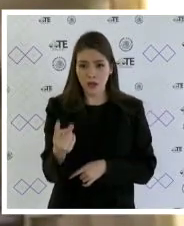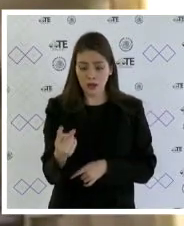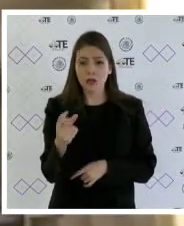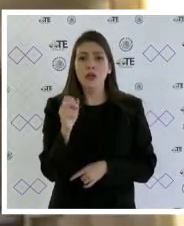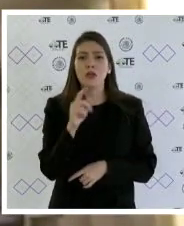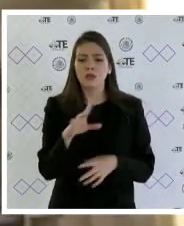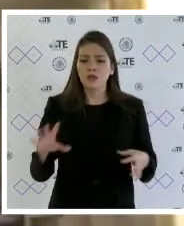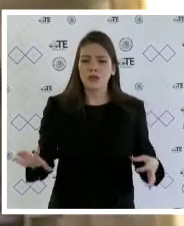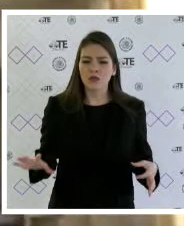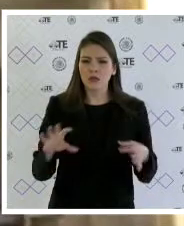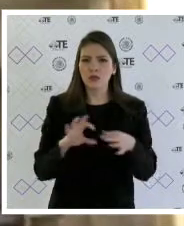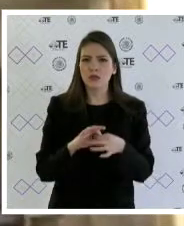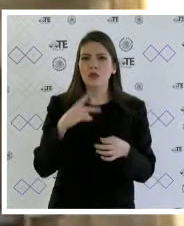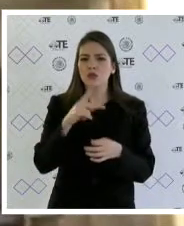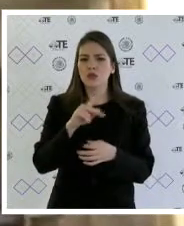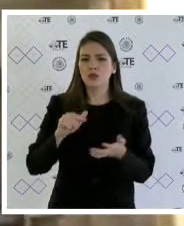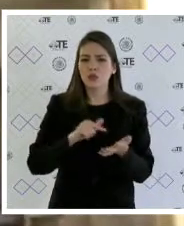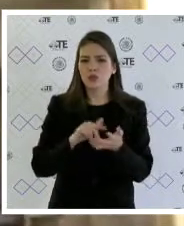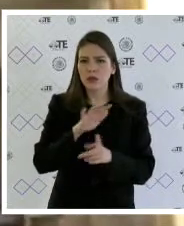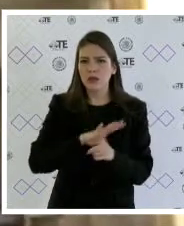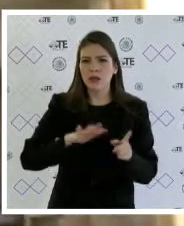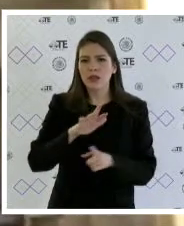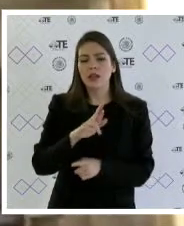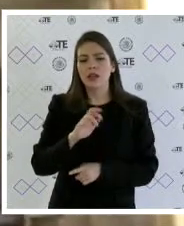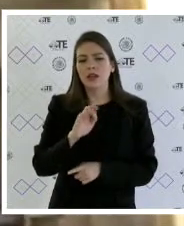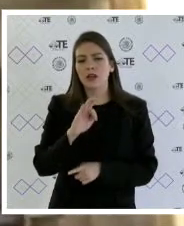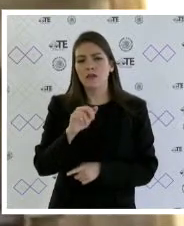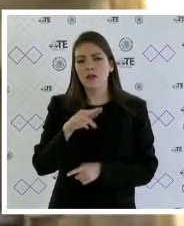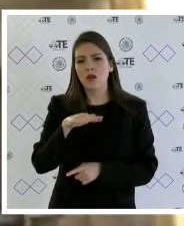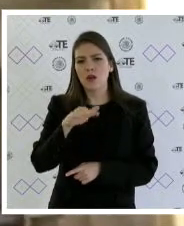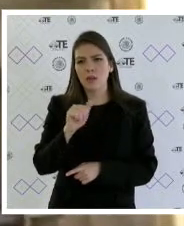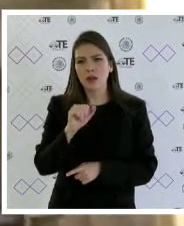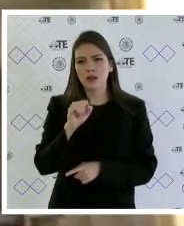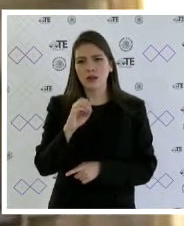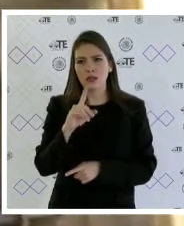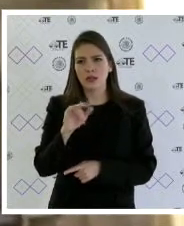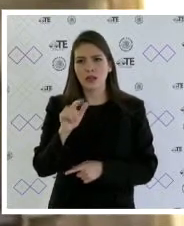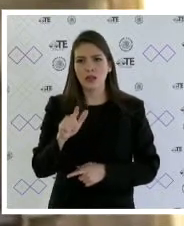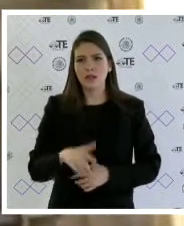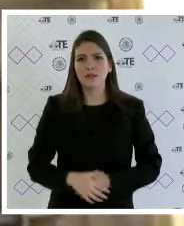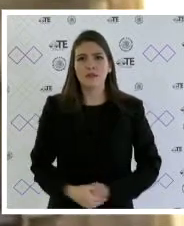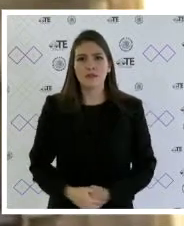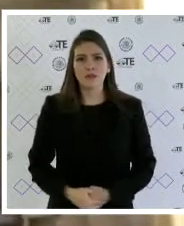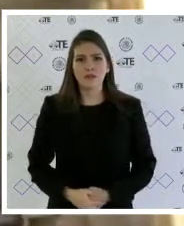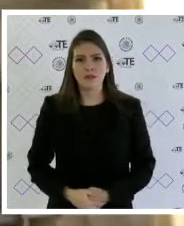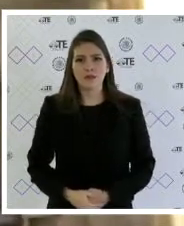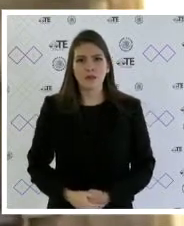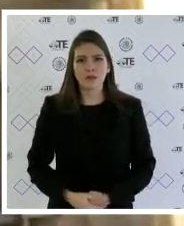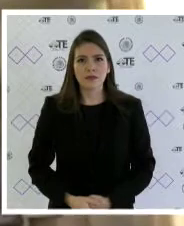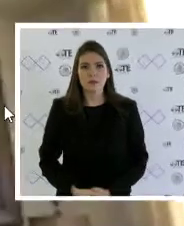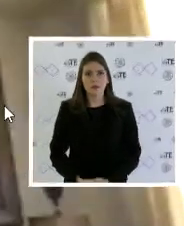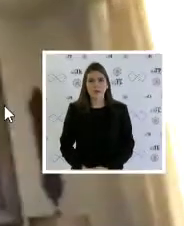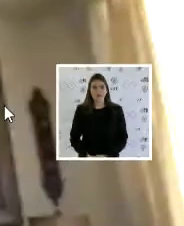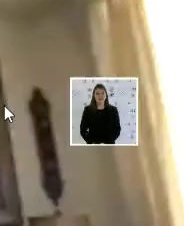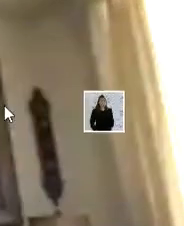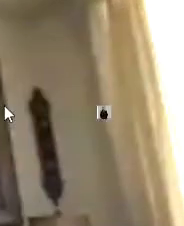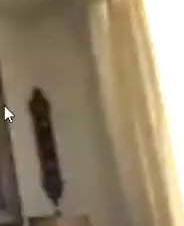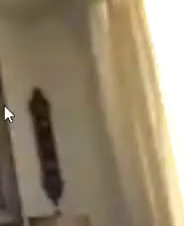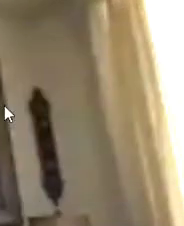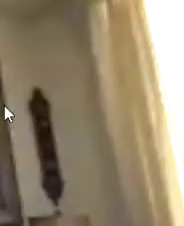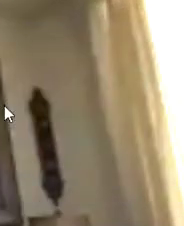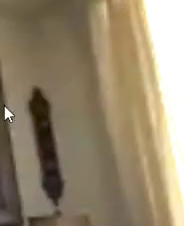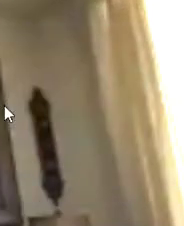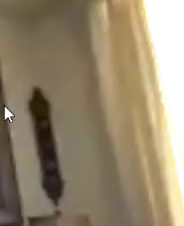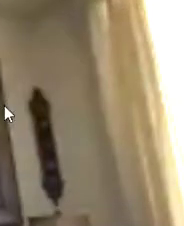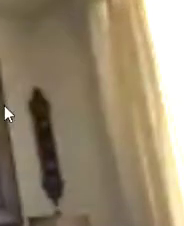con la elección de la unidad territorial reforma social en la demarcación Miguel Hidalgo lastimosamente me alejo en esta ocasión del